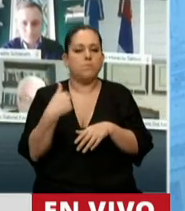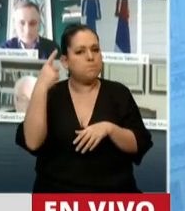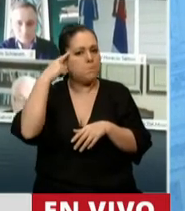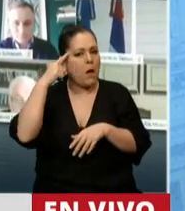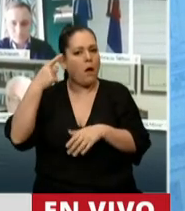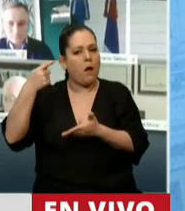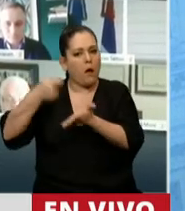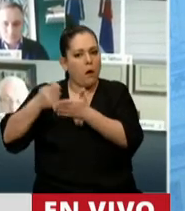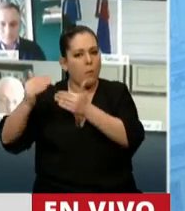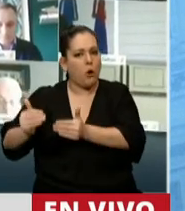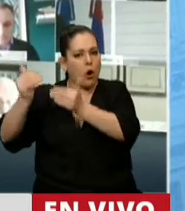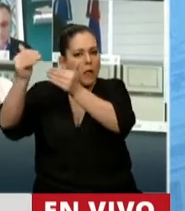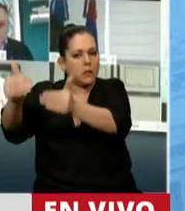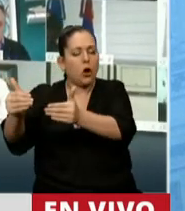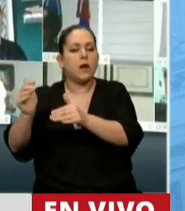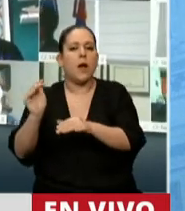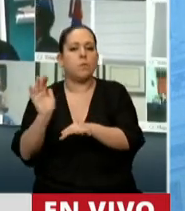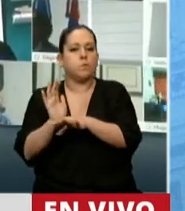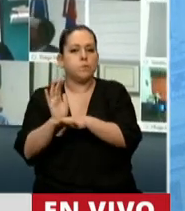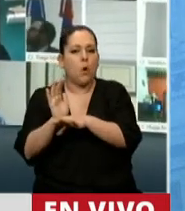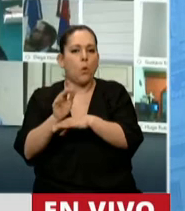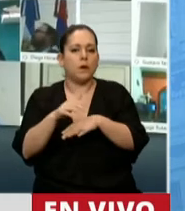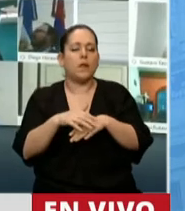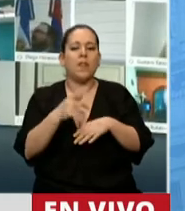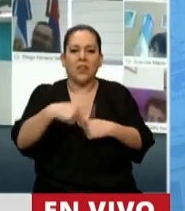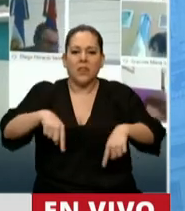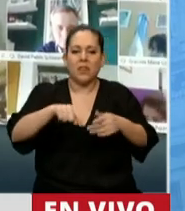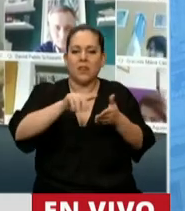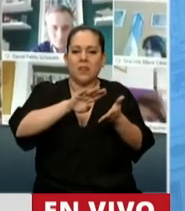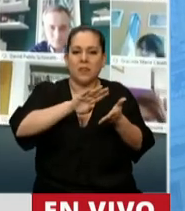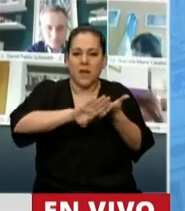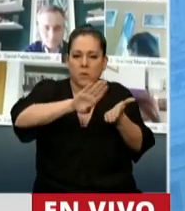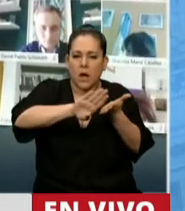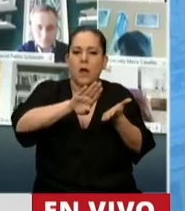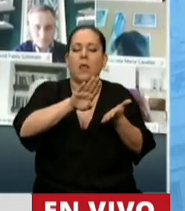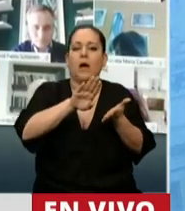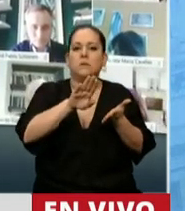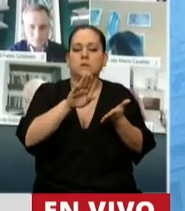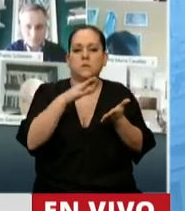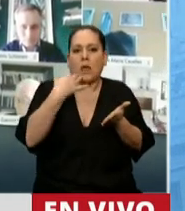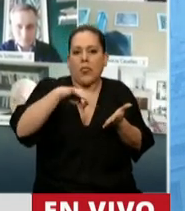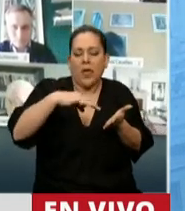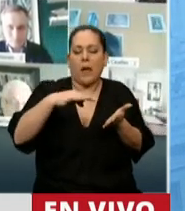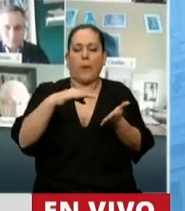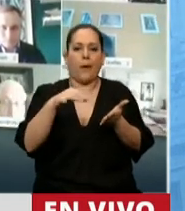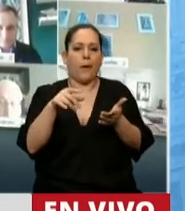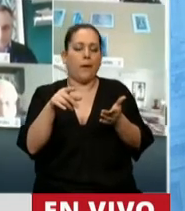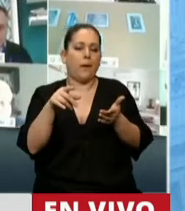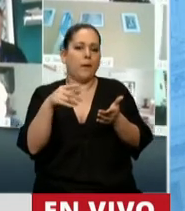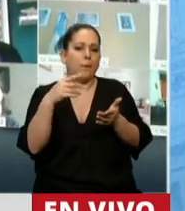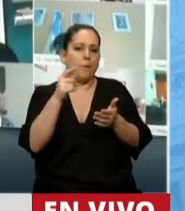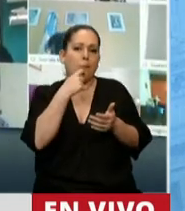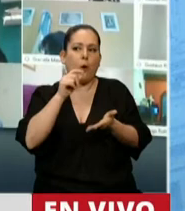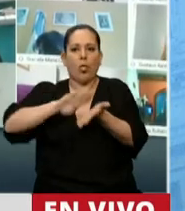auxilio a la mochila de deudas con el fisco, pero que había que dar una respuesta también a las deudas